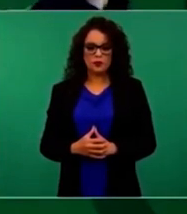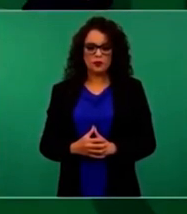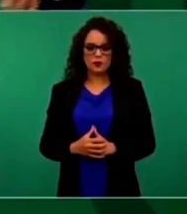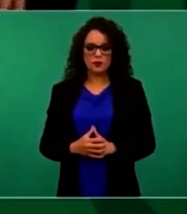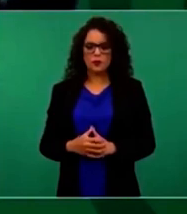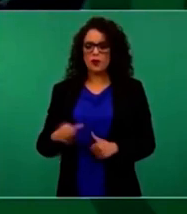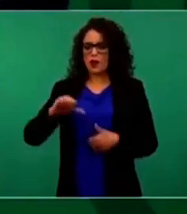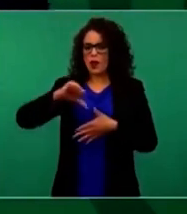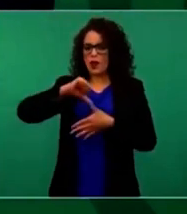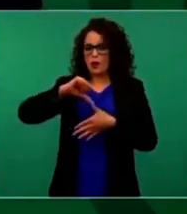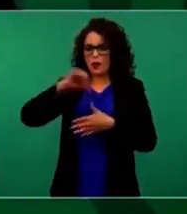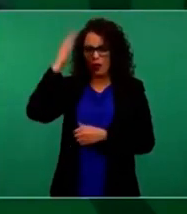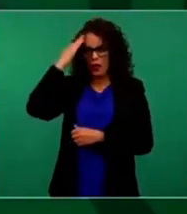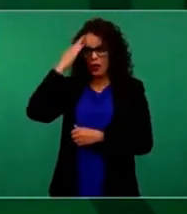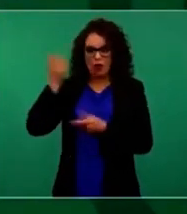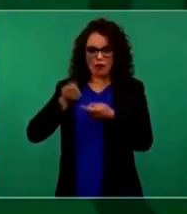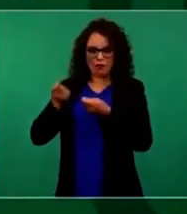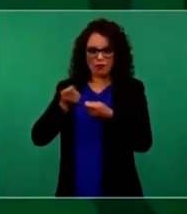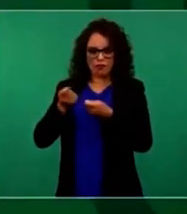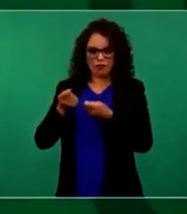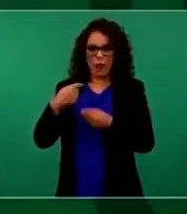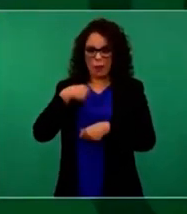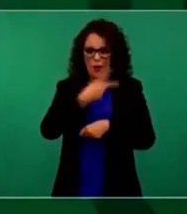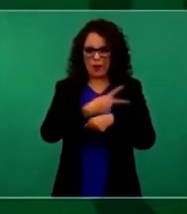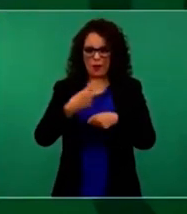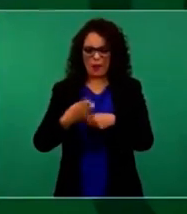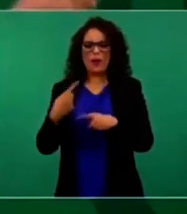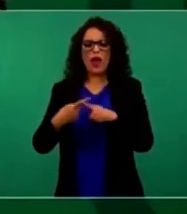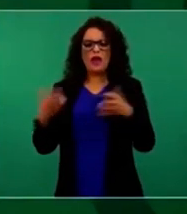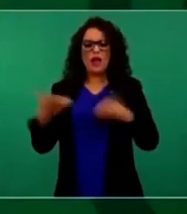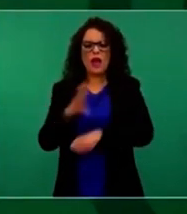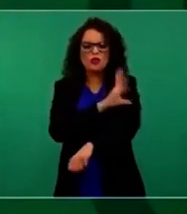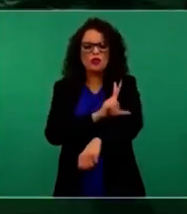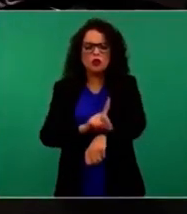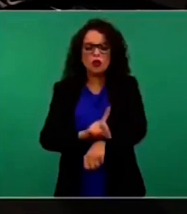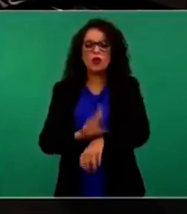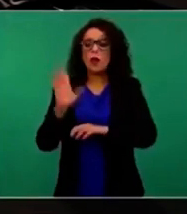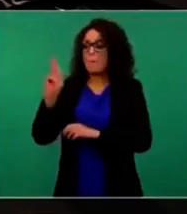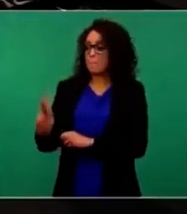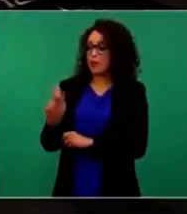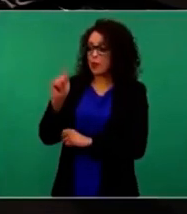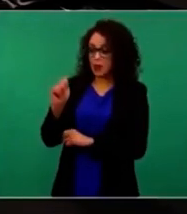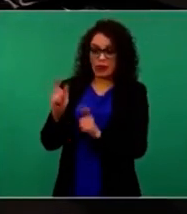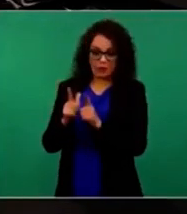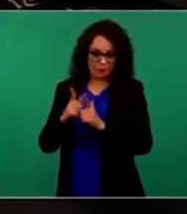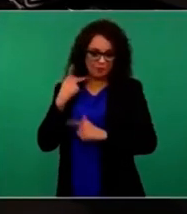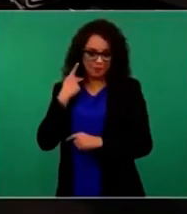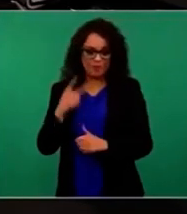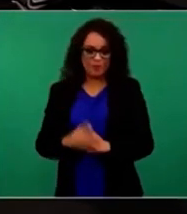Latina que organizó el PT, creo. Y entonces lo detienen